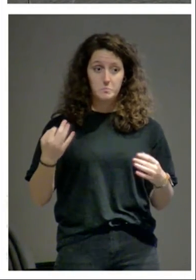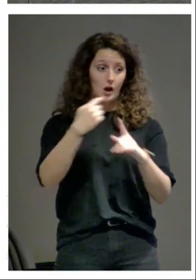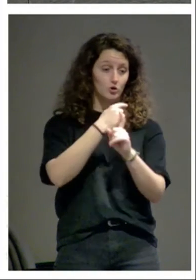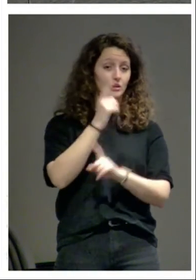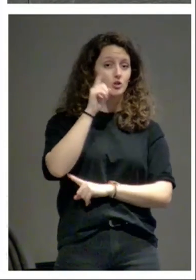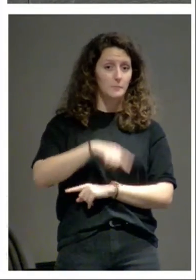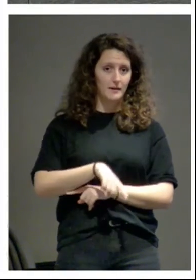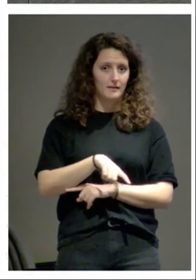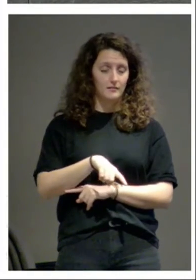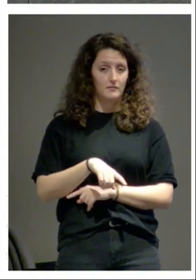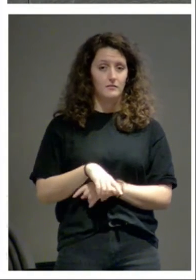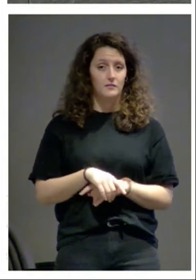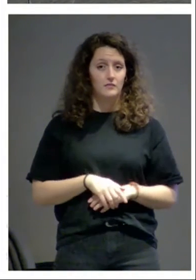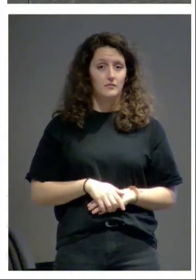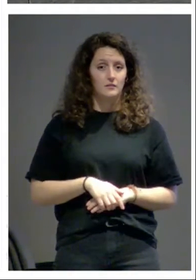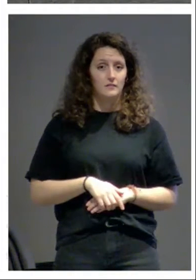y cierran